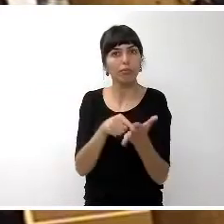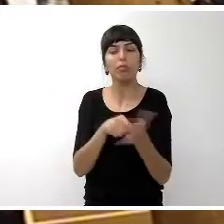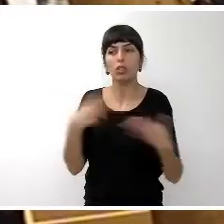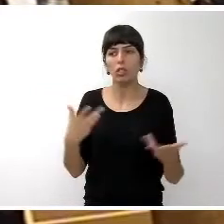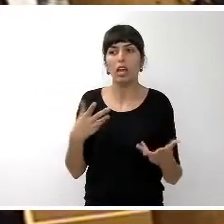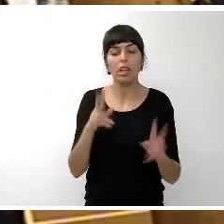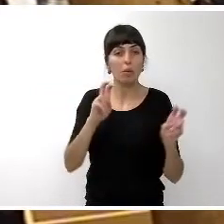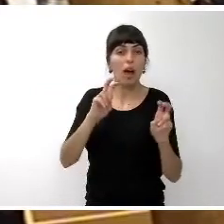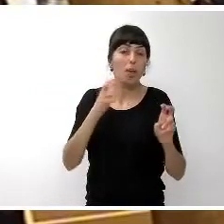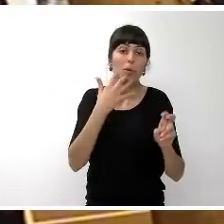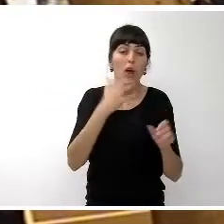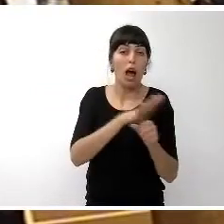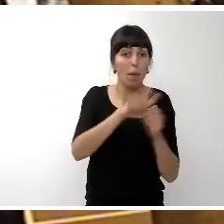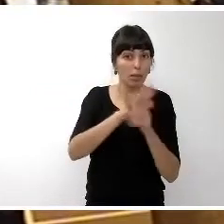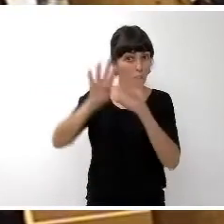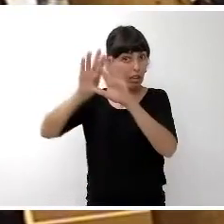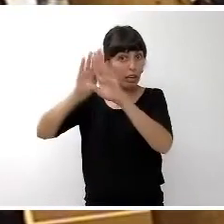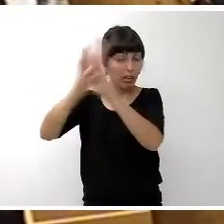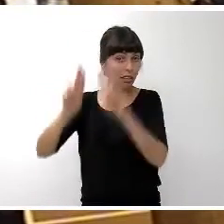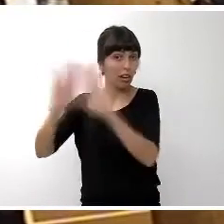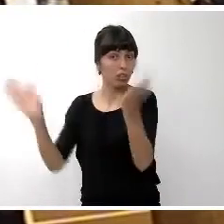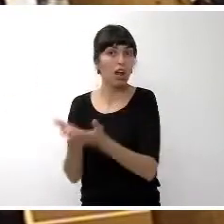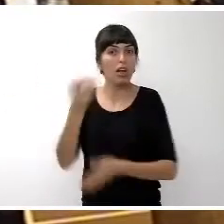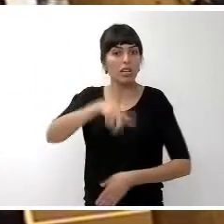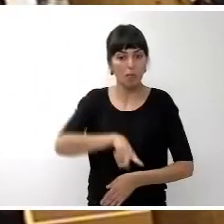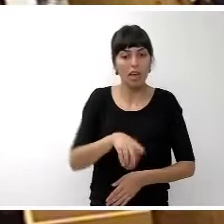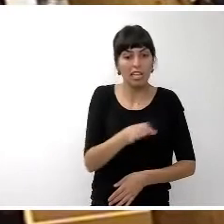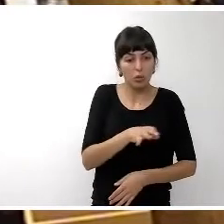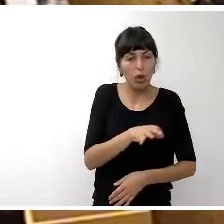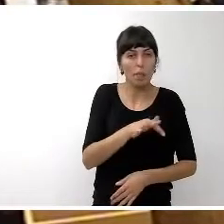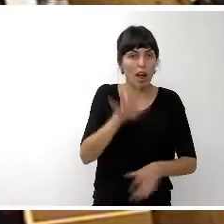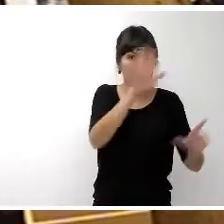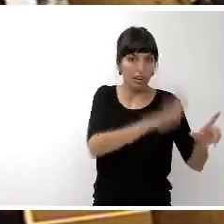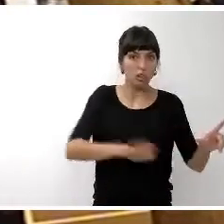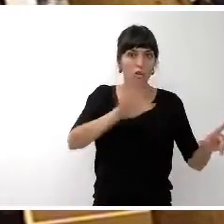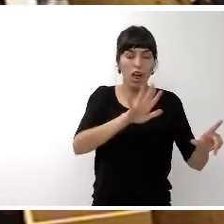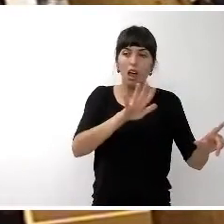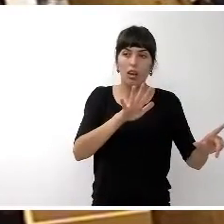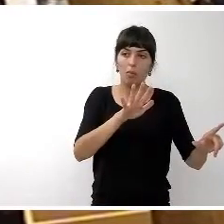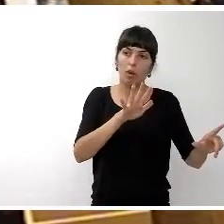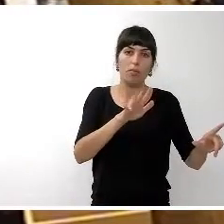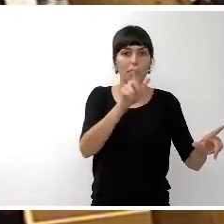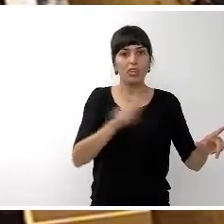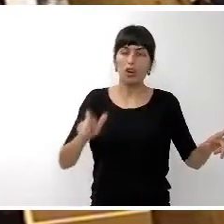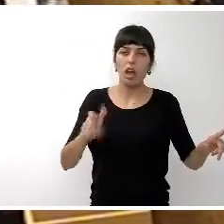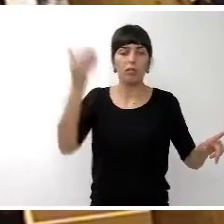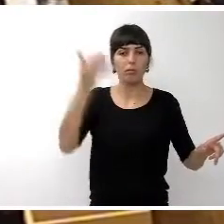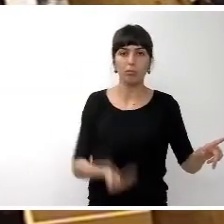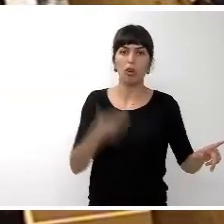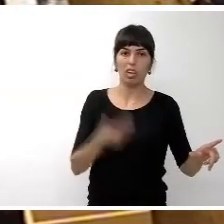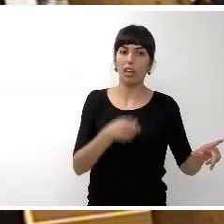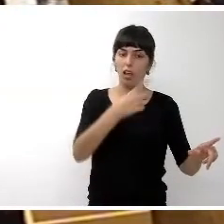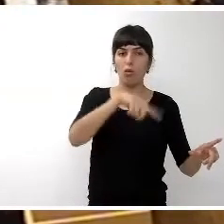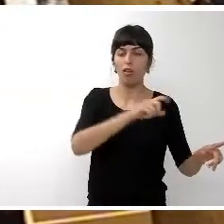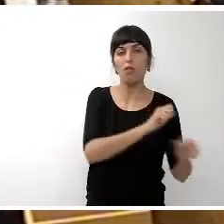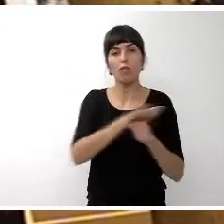internacional, como en el ámbito también insular y nacional, figuras claves que redundan en beneficio de